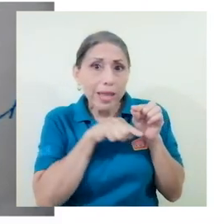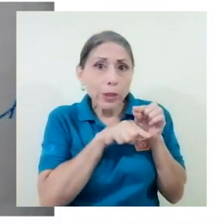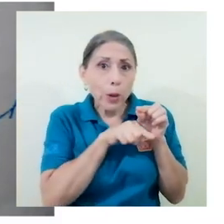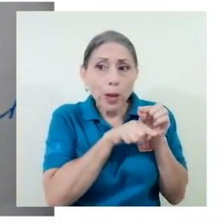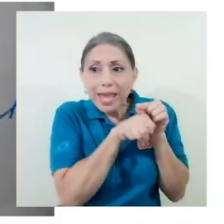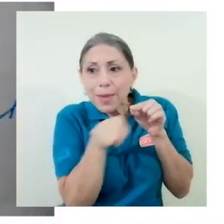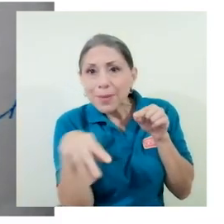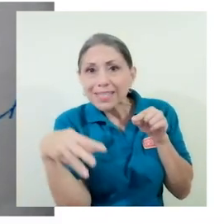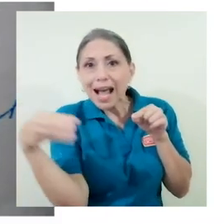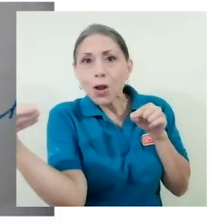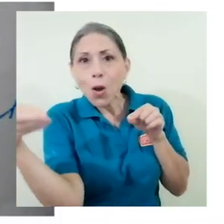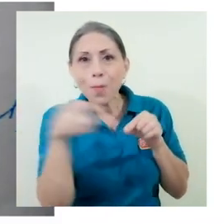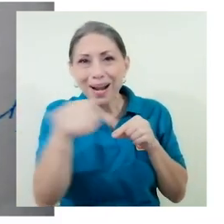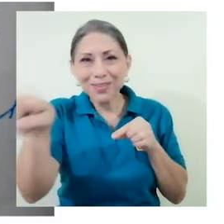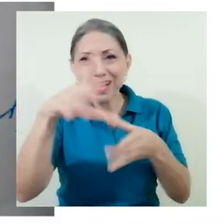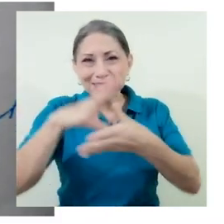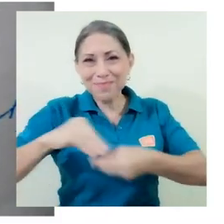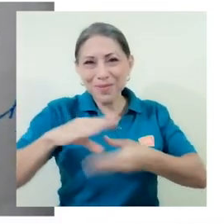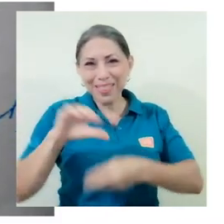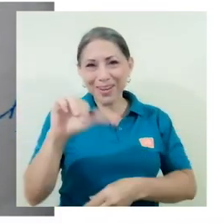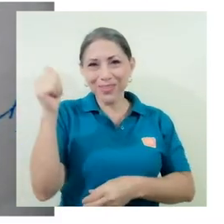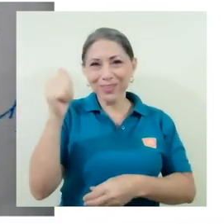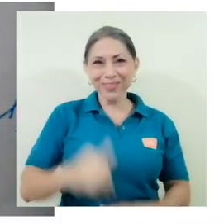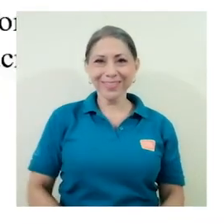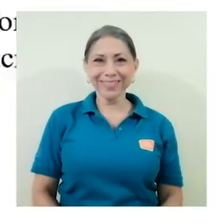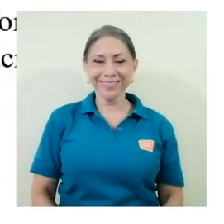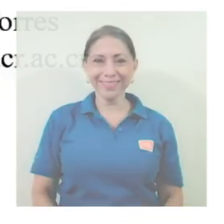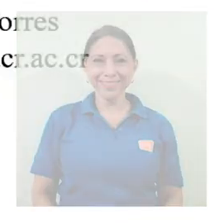por otro, para que ustedes me cuenten otro.